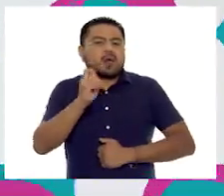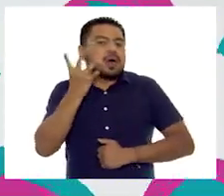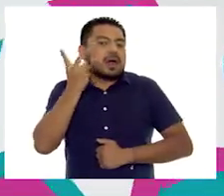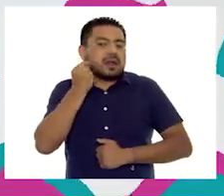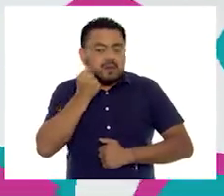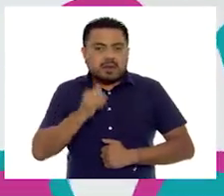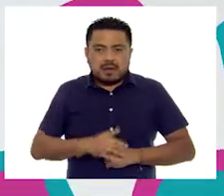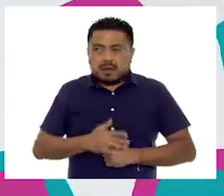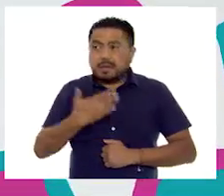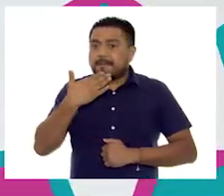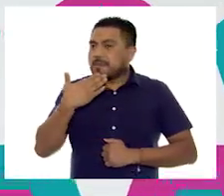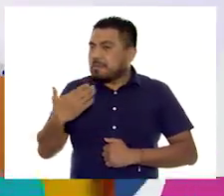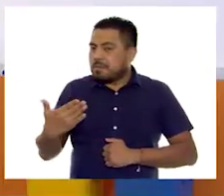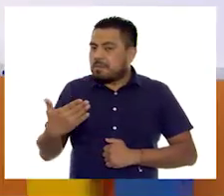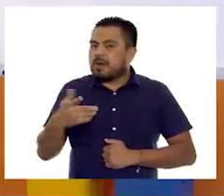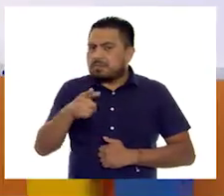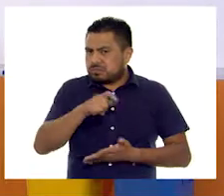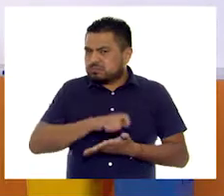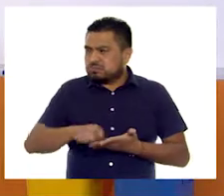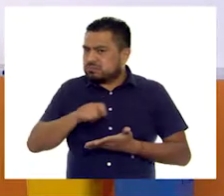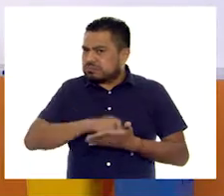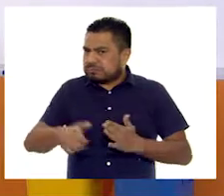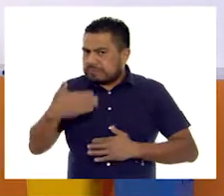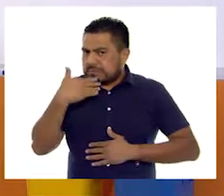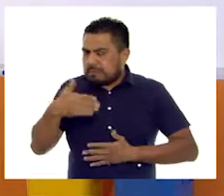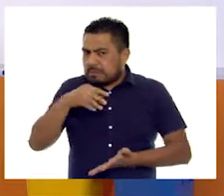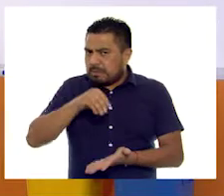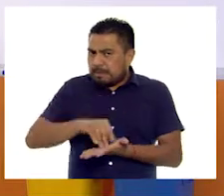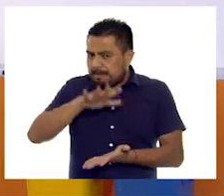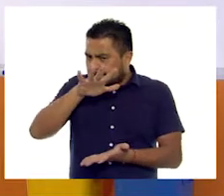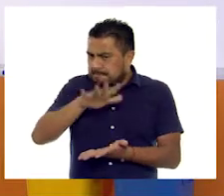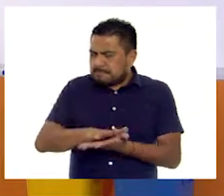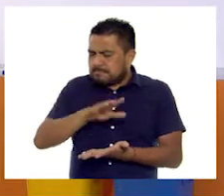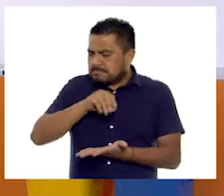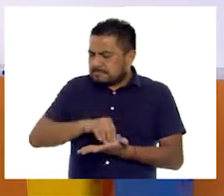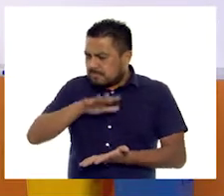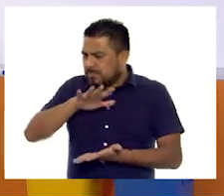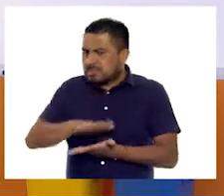Muy bien. ¿Sí fueron anotando ustedes y registrando sus respuestas?